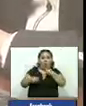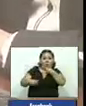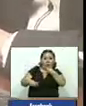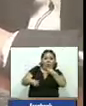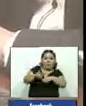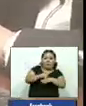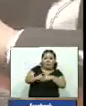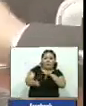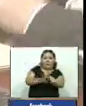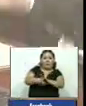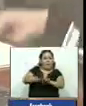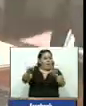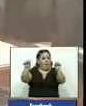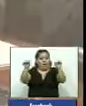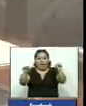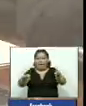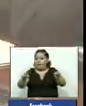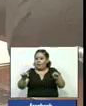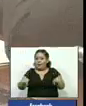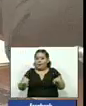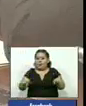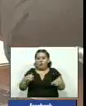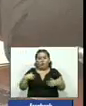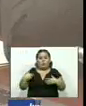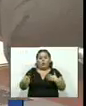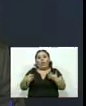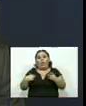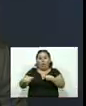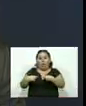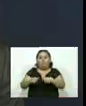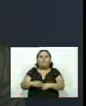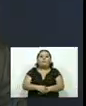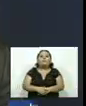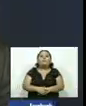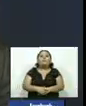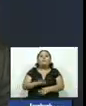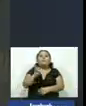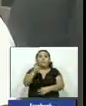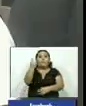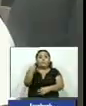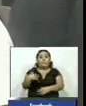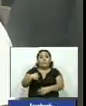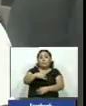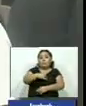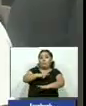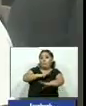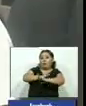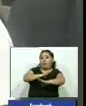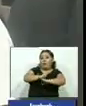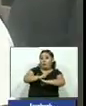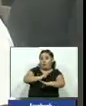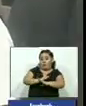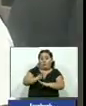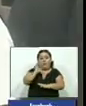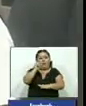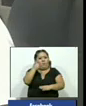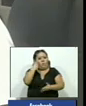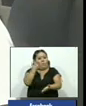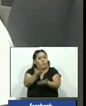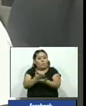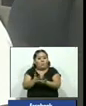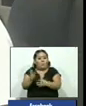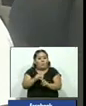porque aquí definitivamente no vamos a prestarnos a ningún tipo de hecho El ministro de la defensa aseguró además que los únicos indicios que tiene son las